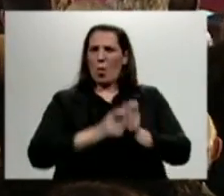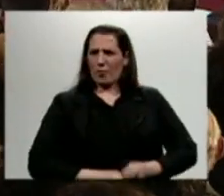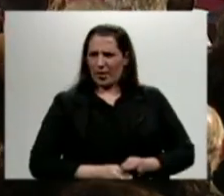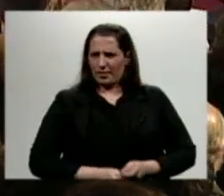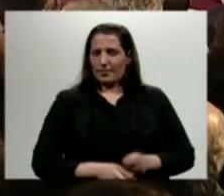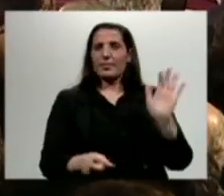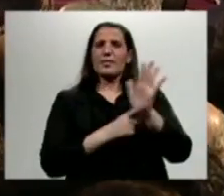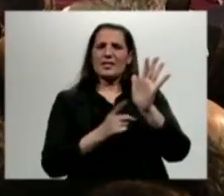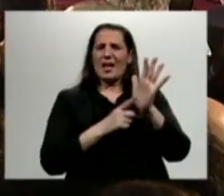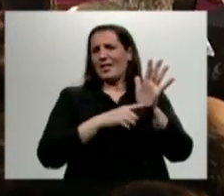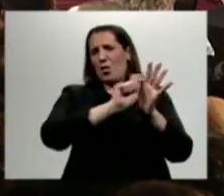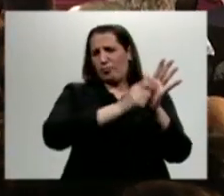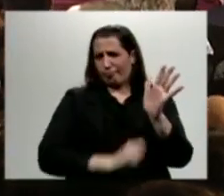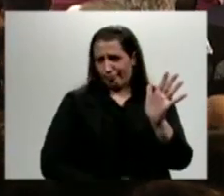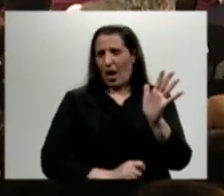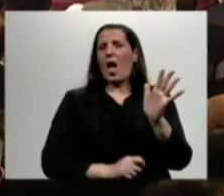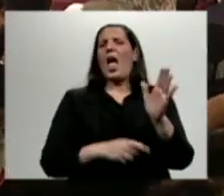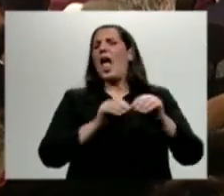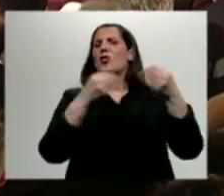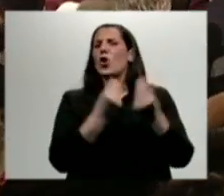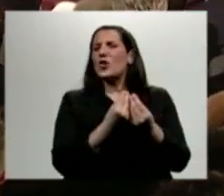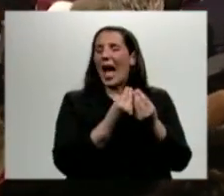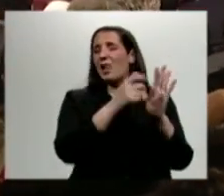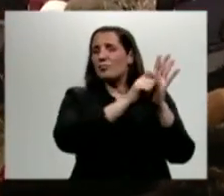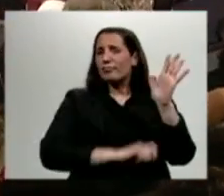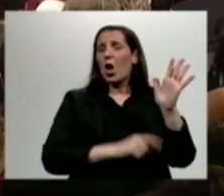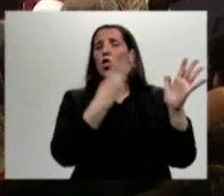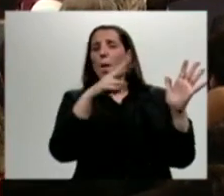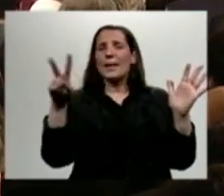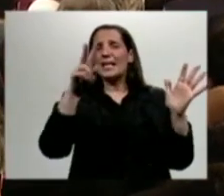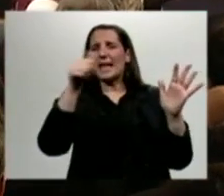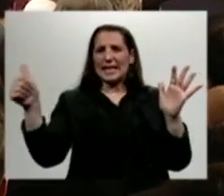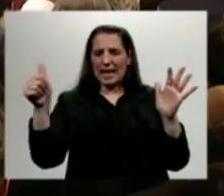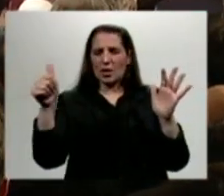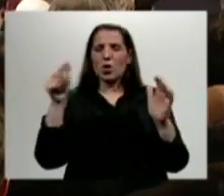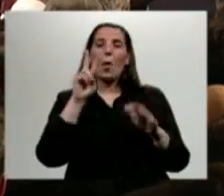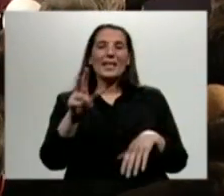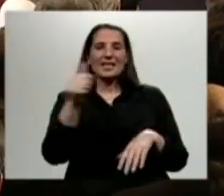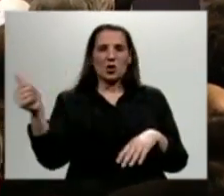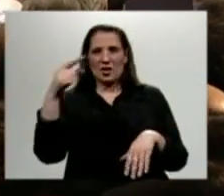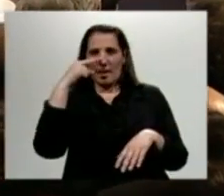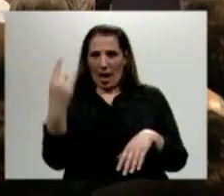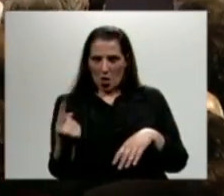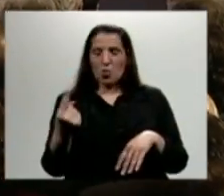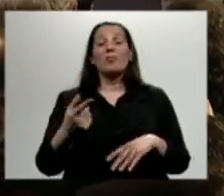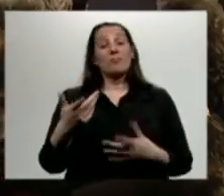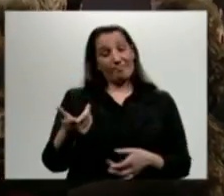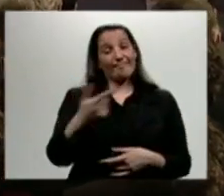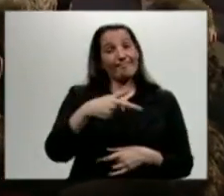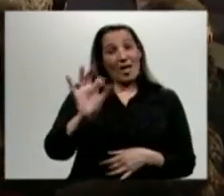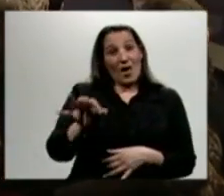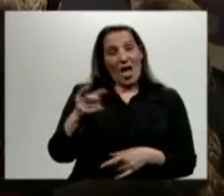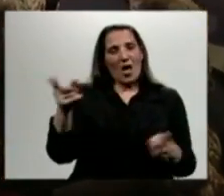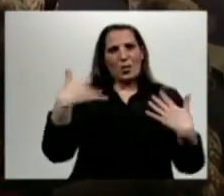artículos de los 2.671 que traía el proyecto original. Como verán, hubo una